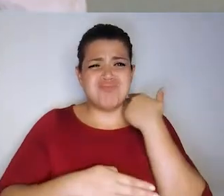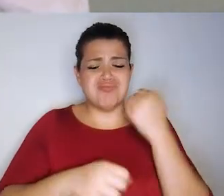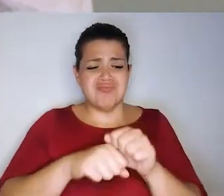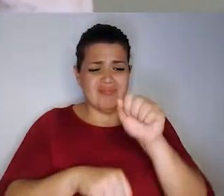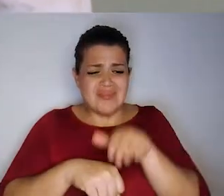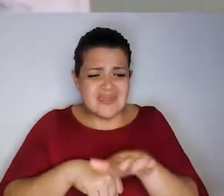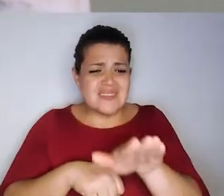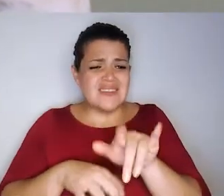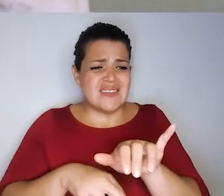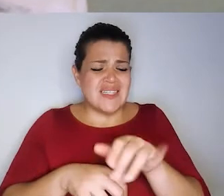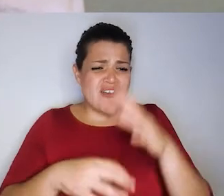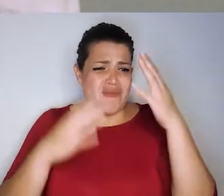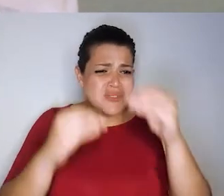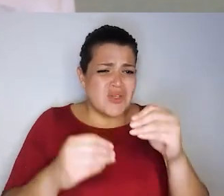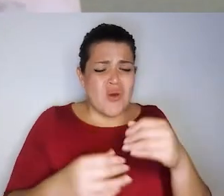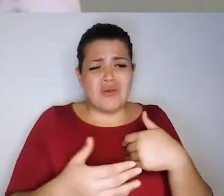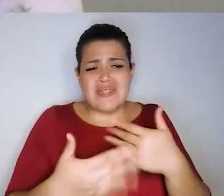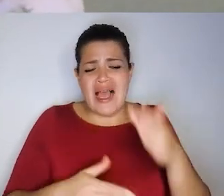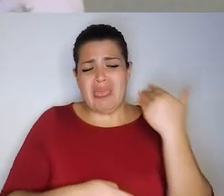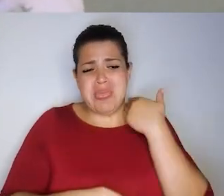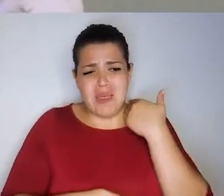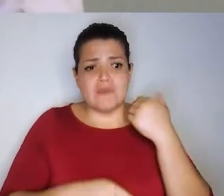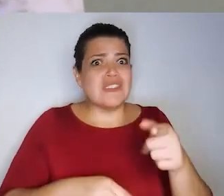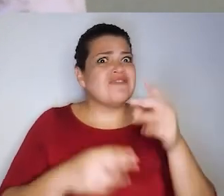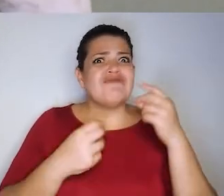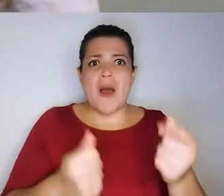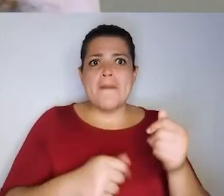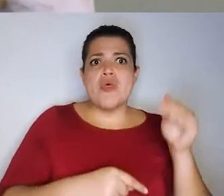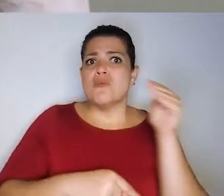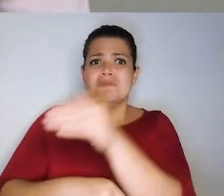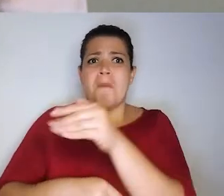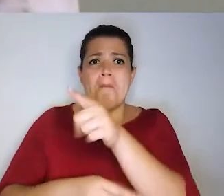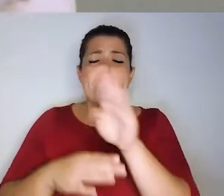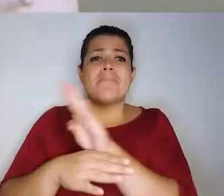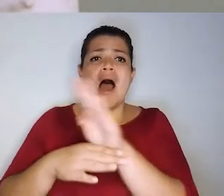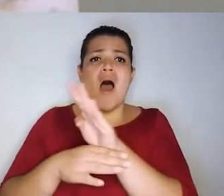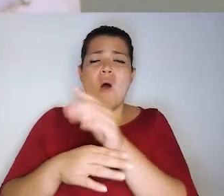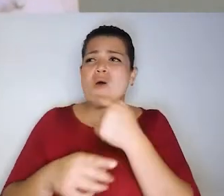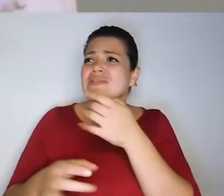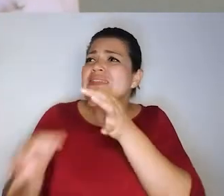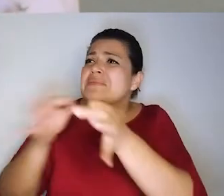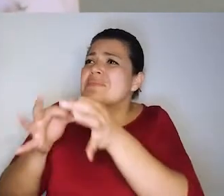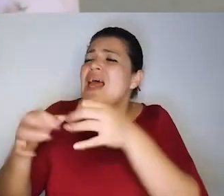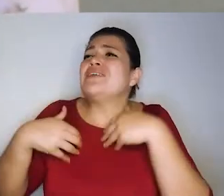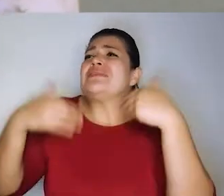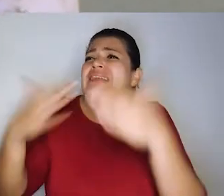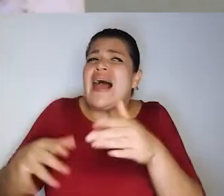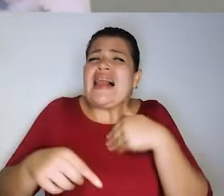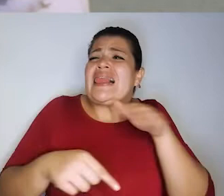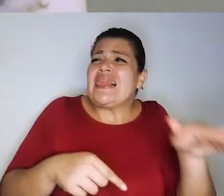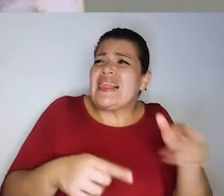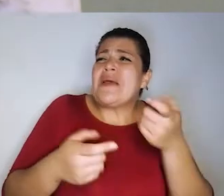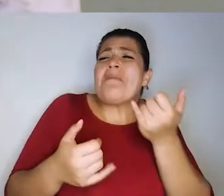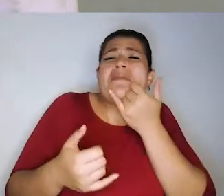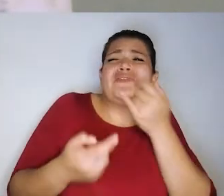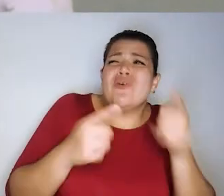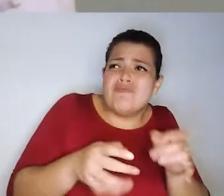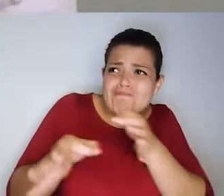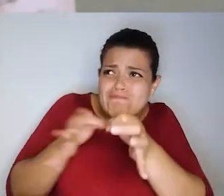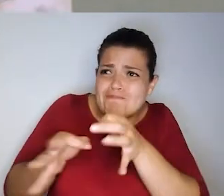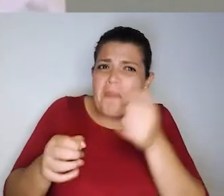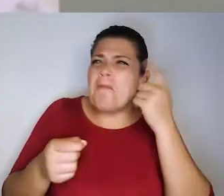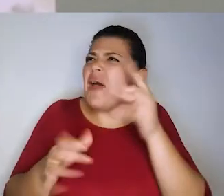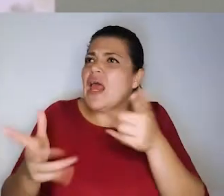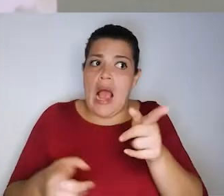datos personales o ingresó a un sitio sospechoso, comuníquese inmediatamente con el banco. Coméntele